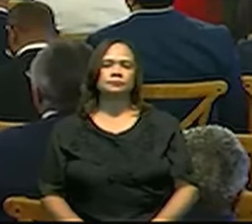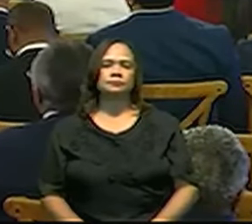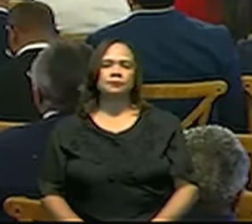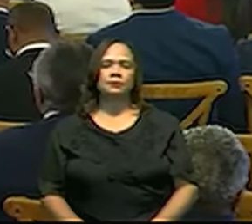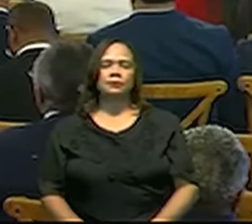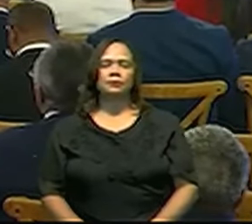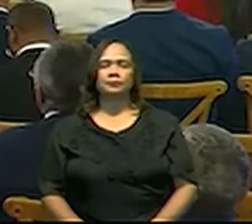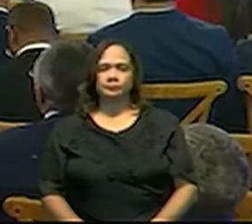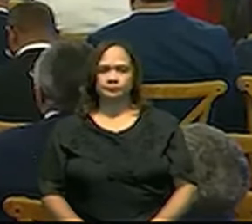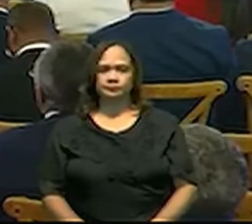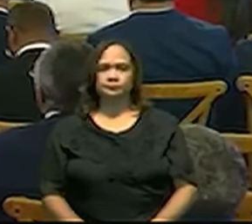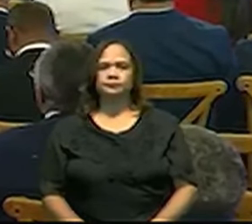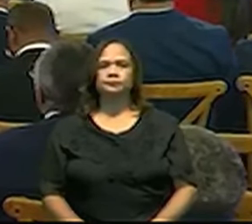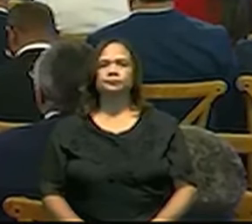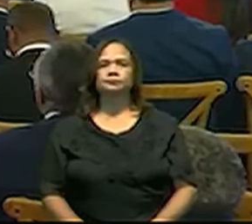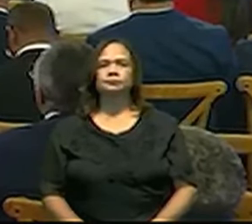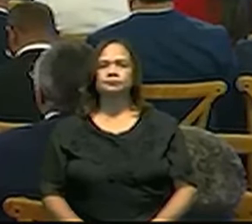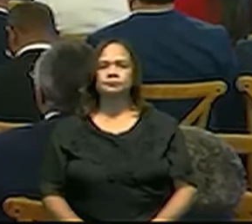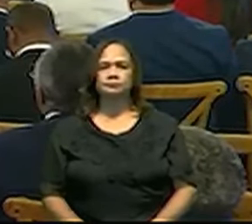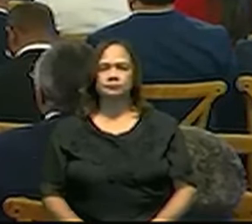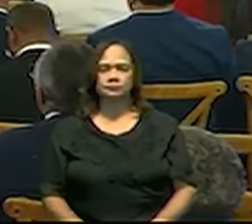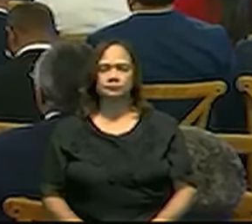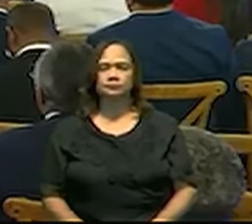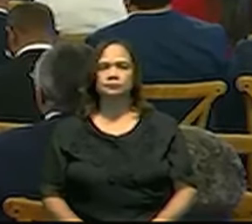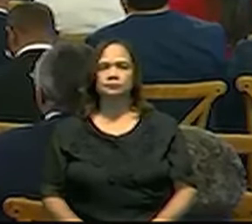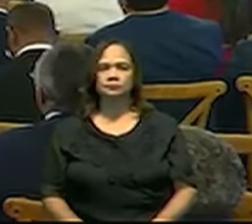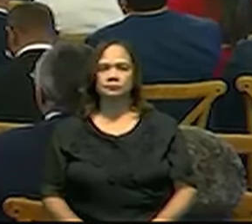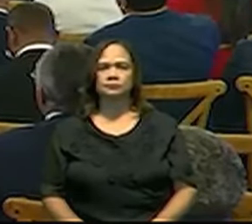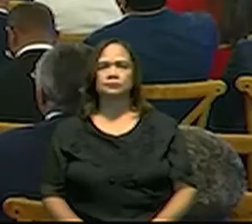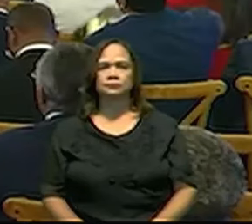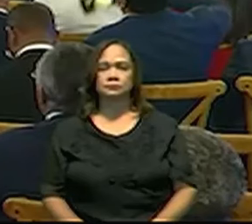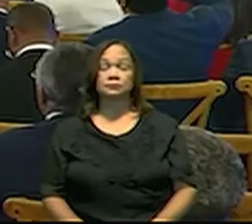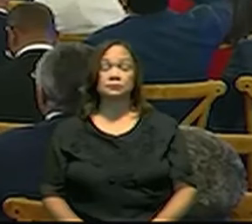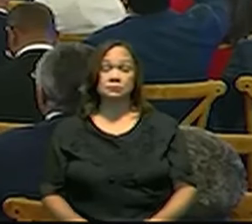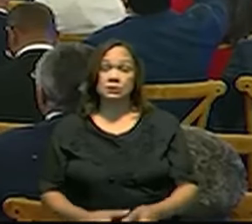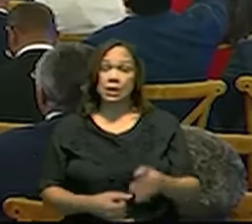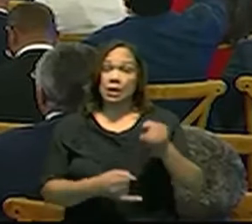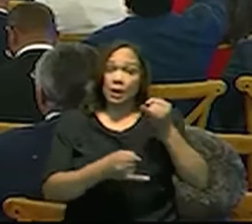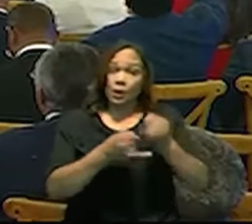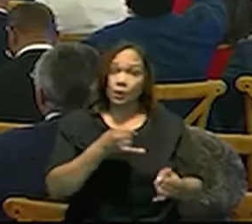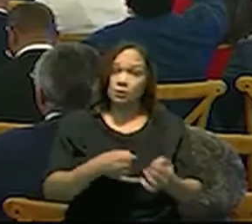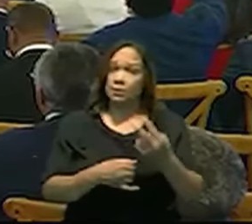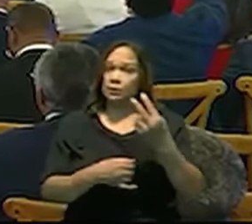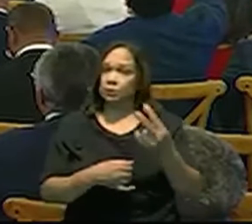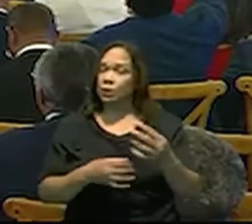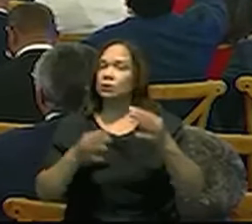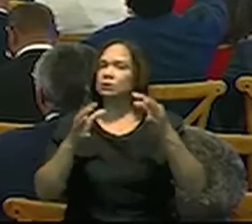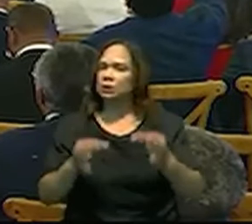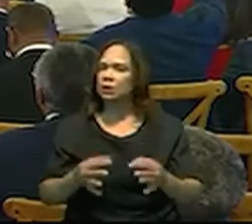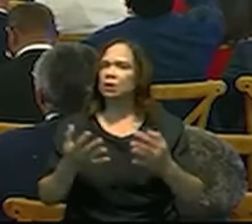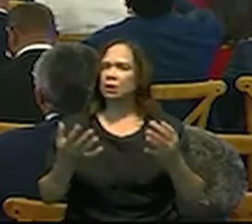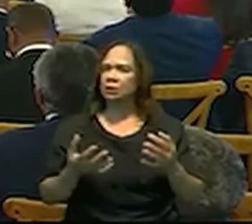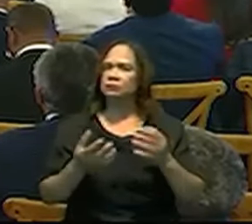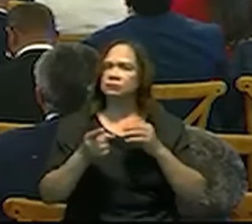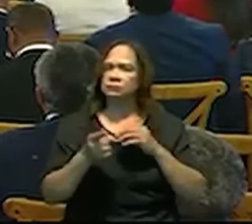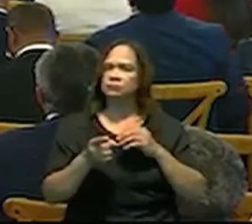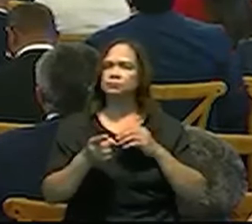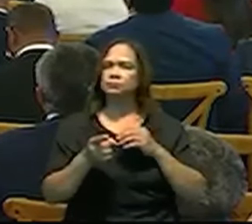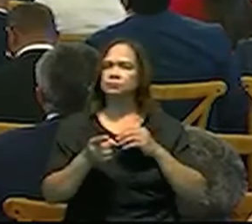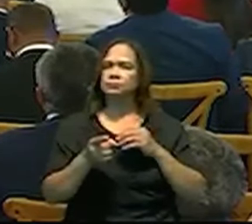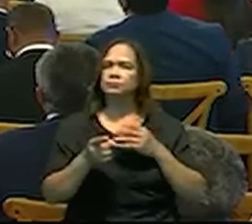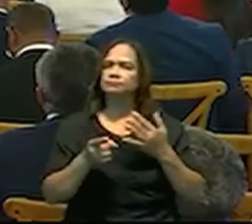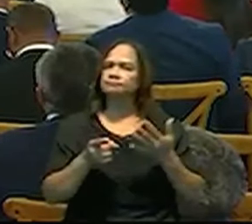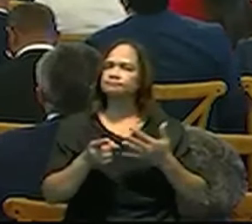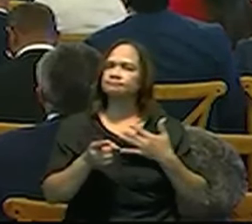Perfecto. Y ya las últimas dos medidas, una tiene que ver con la cantidad de